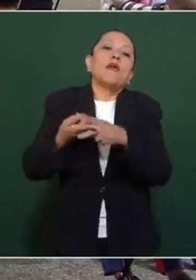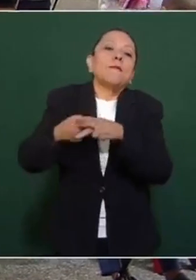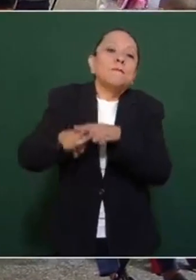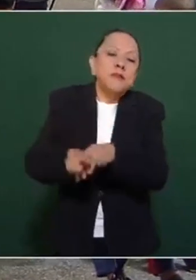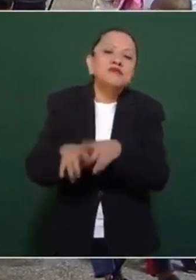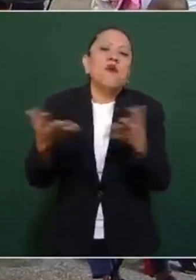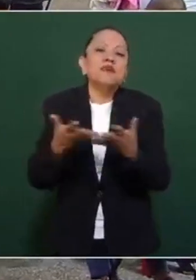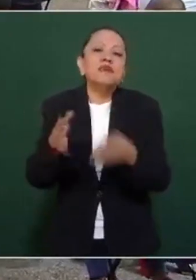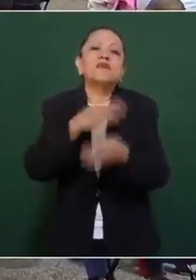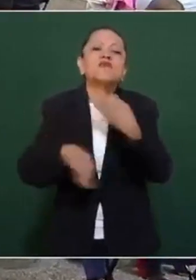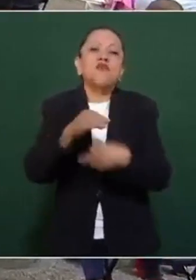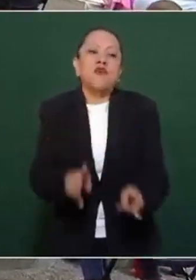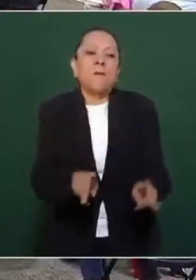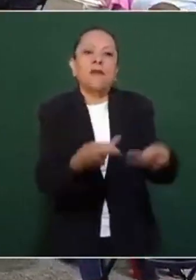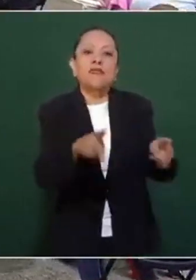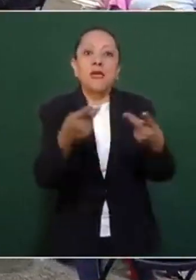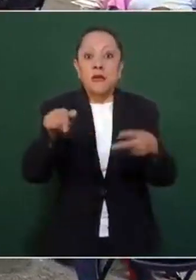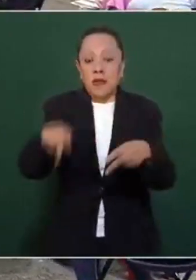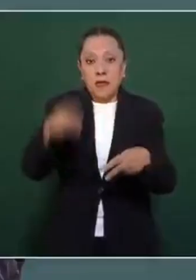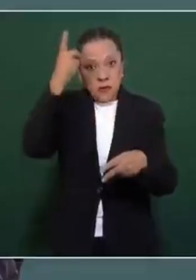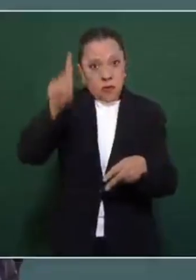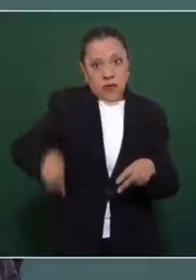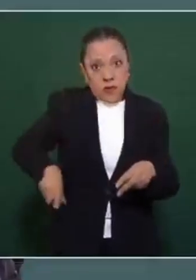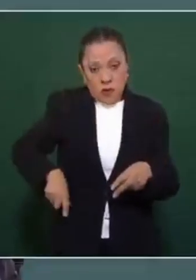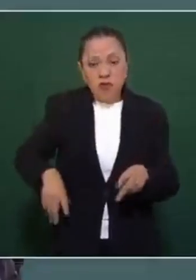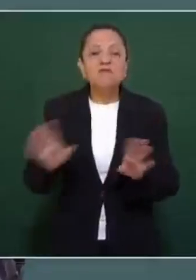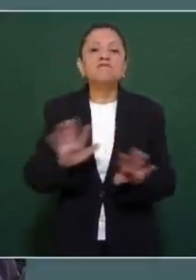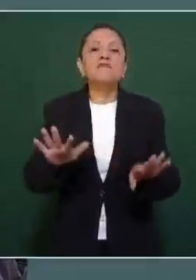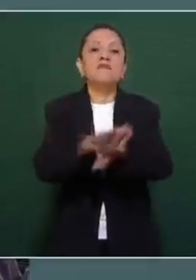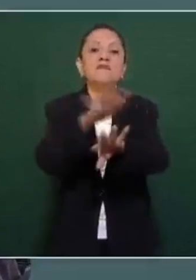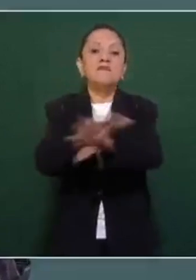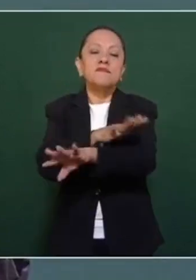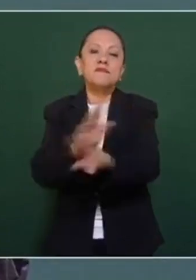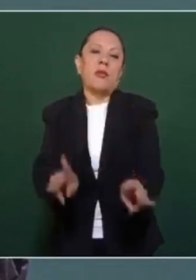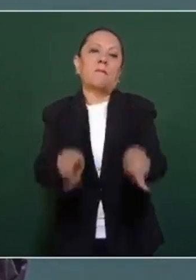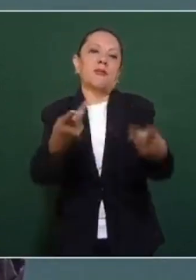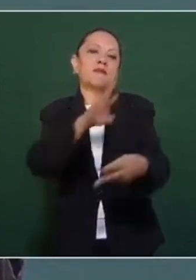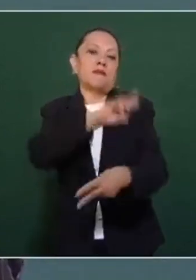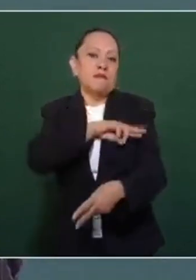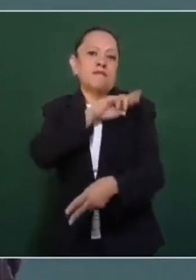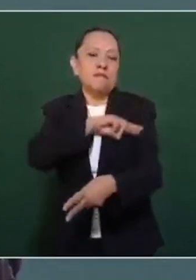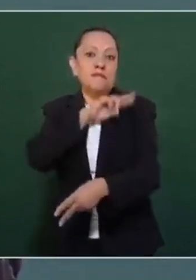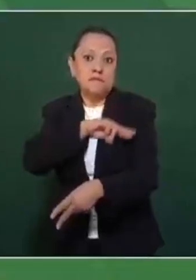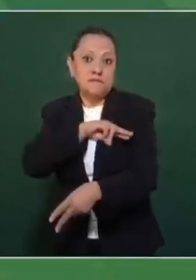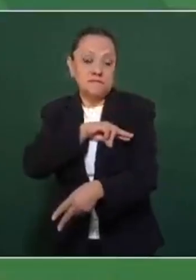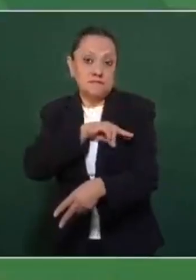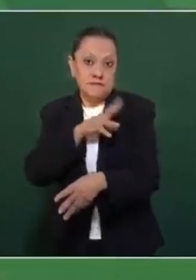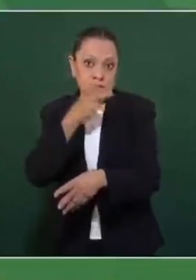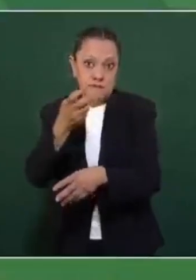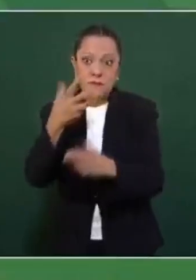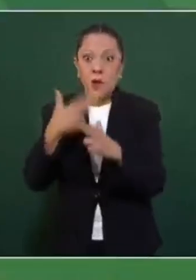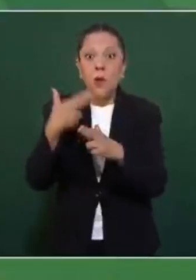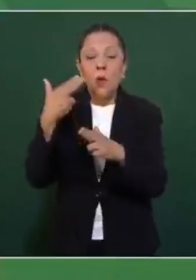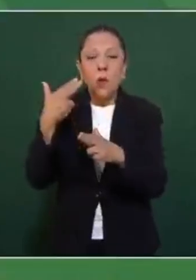hasta la última reforma energética, en donde